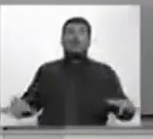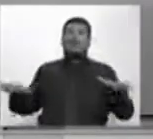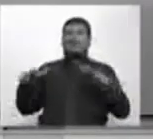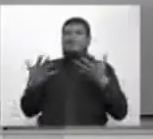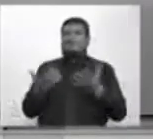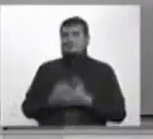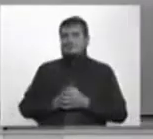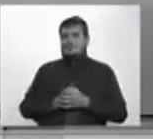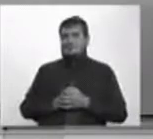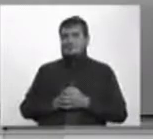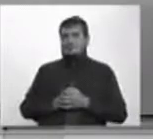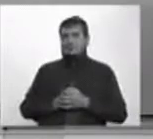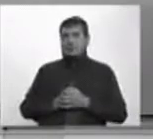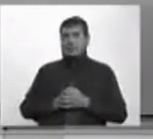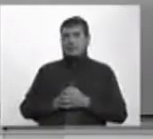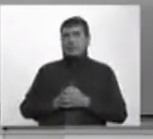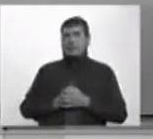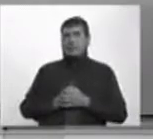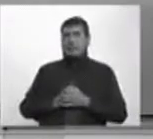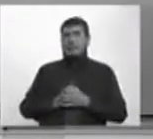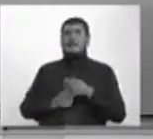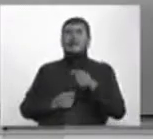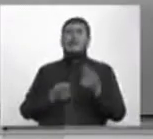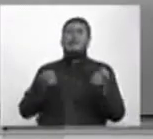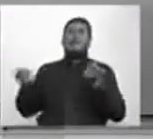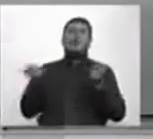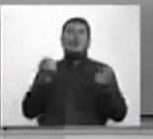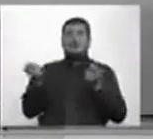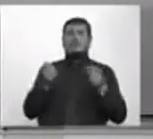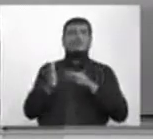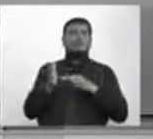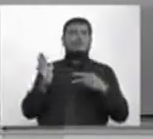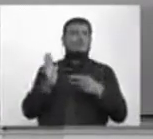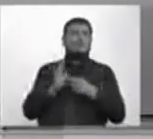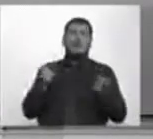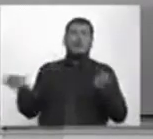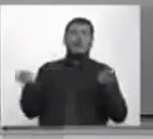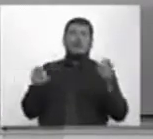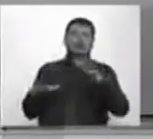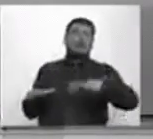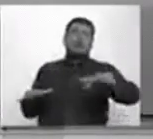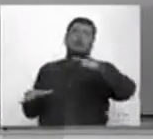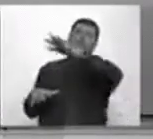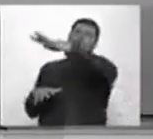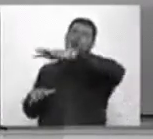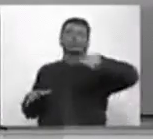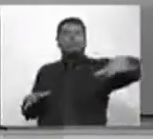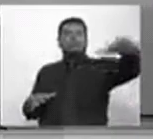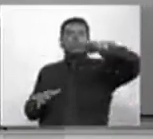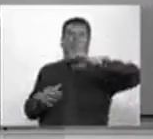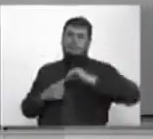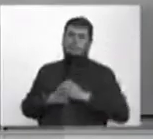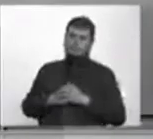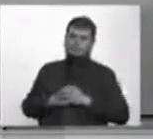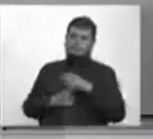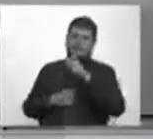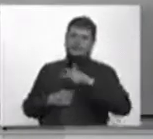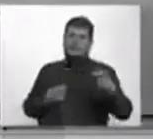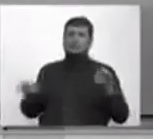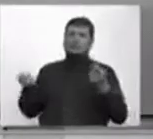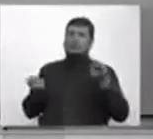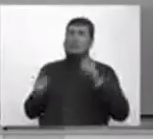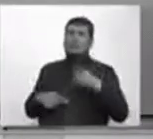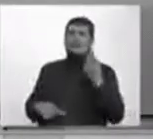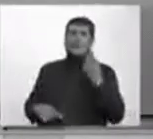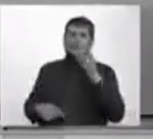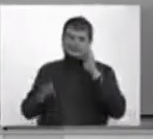que es el control de la población civil del territorio. Miren lo